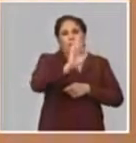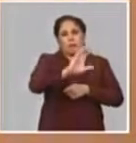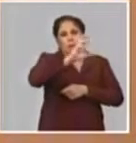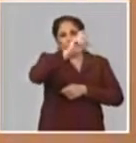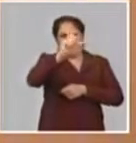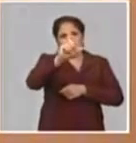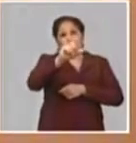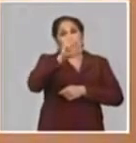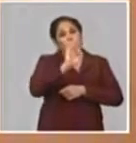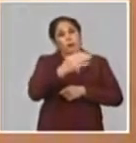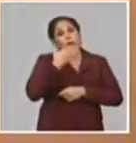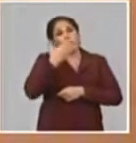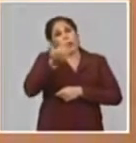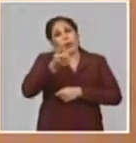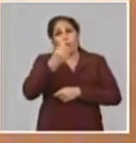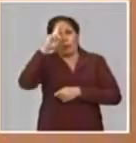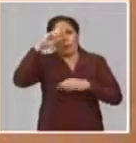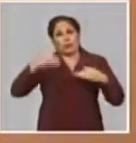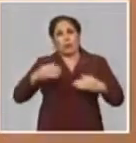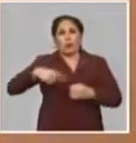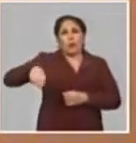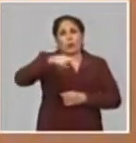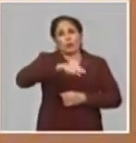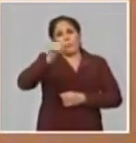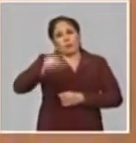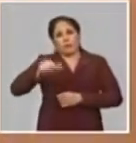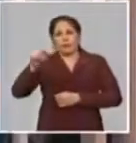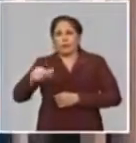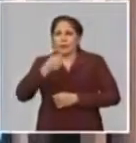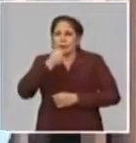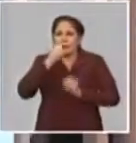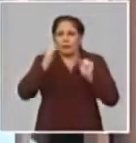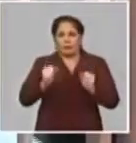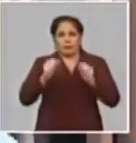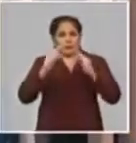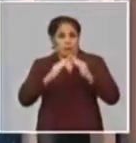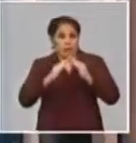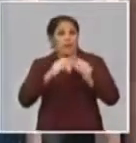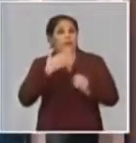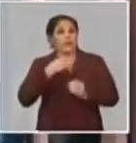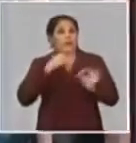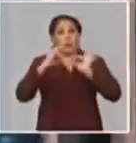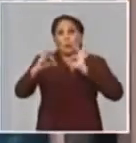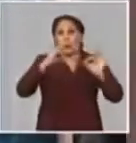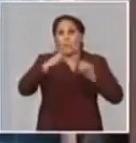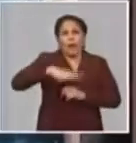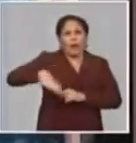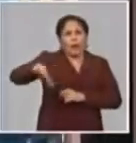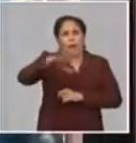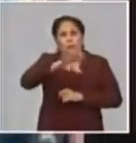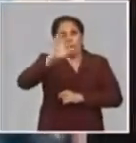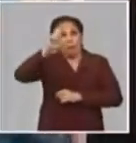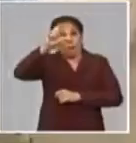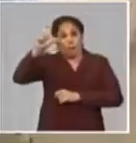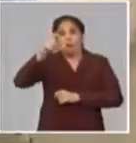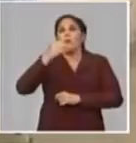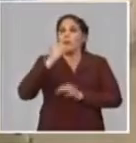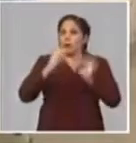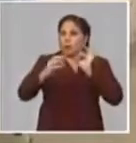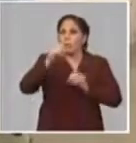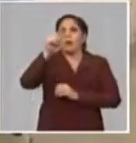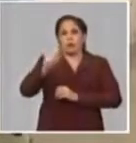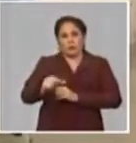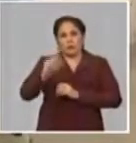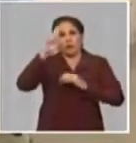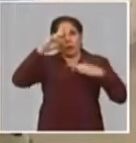que es por el bien de la salud de la población y del país también. La intención es cuidar también desde el sistema bancario cubano la